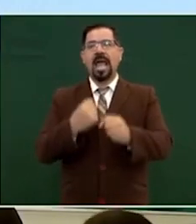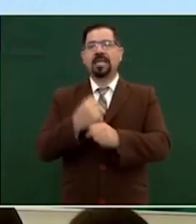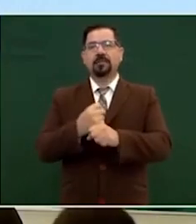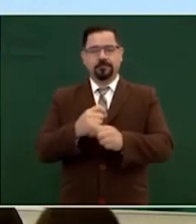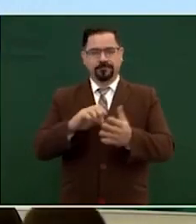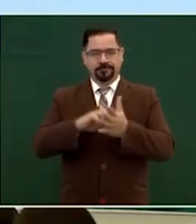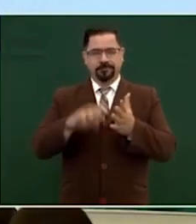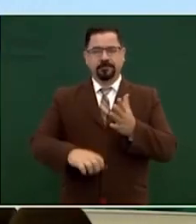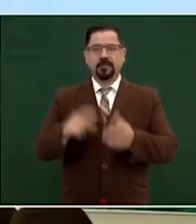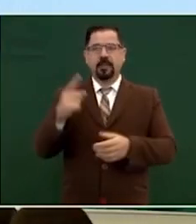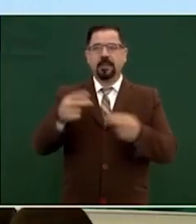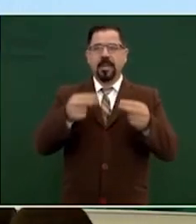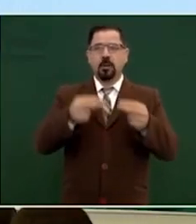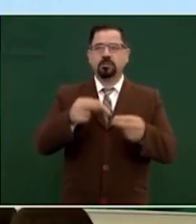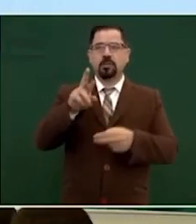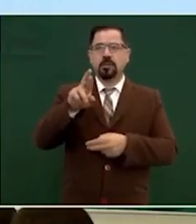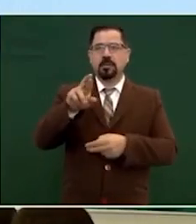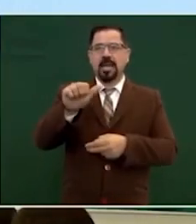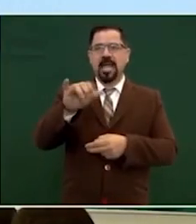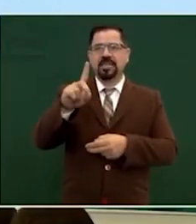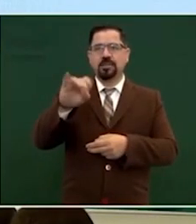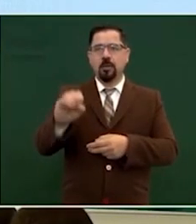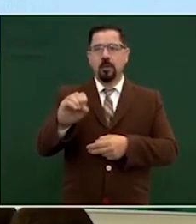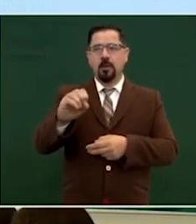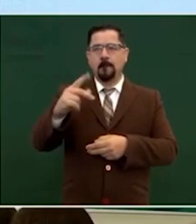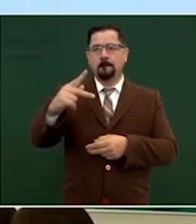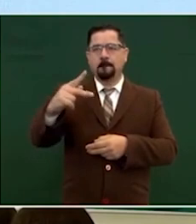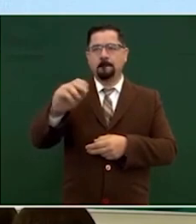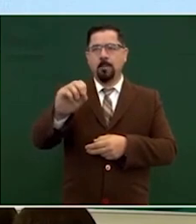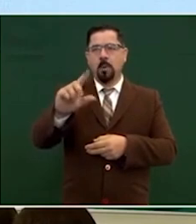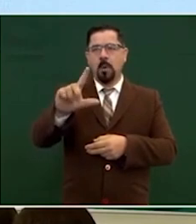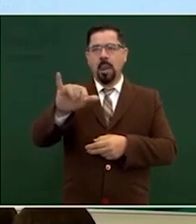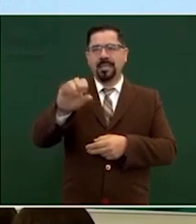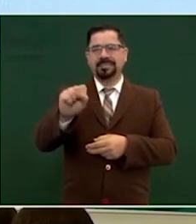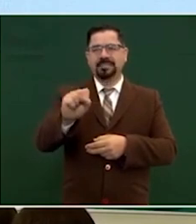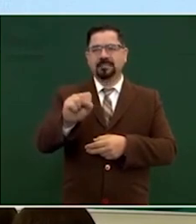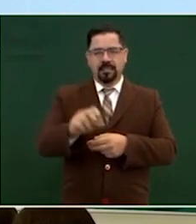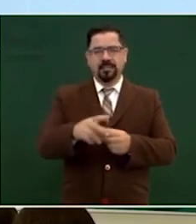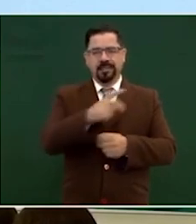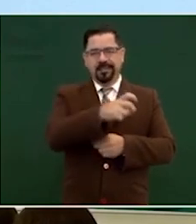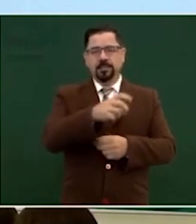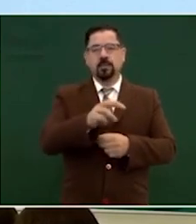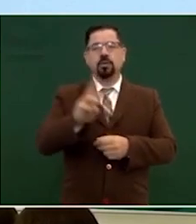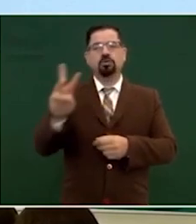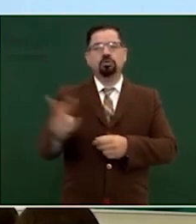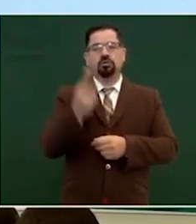Radiopolis que esto es W Radio que